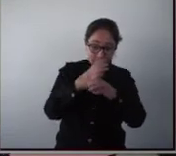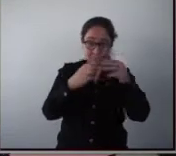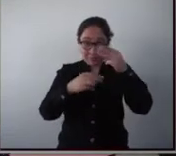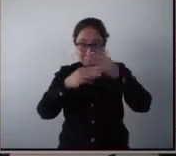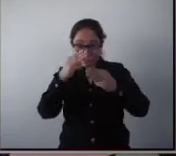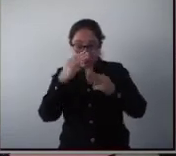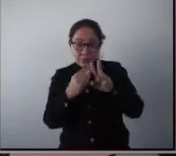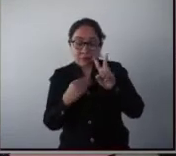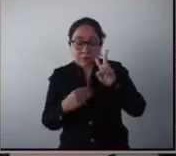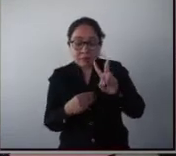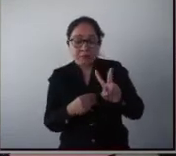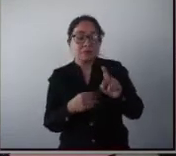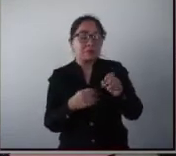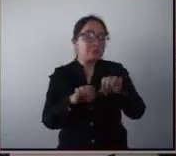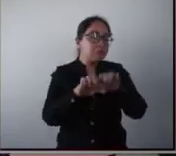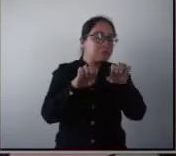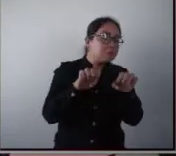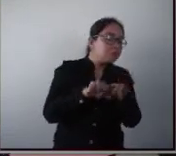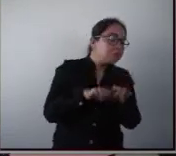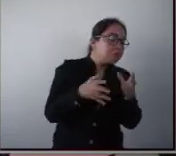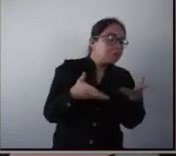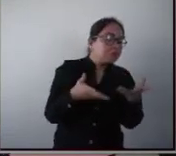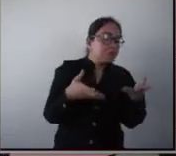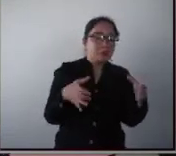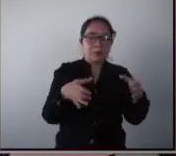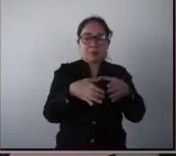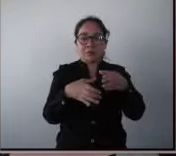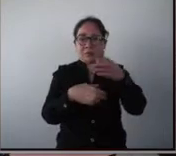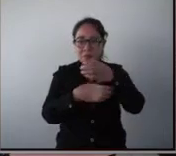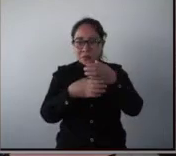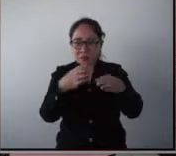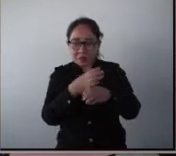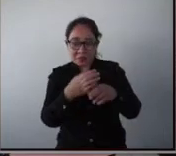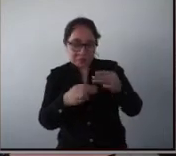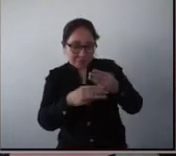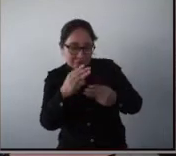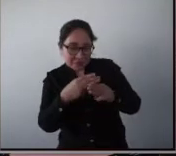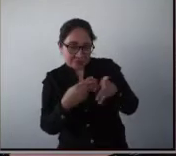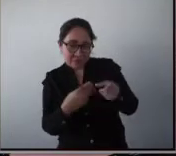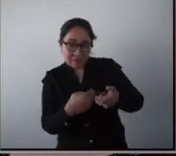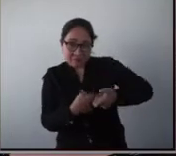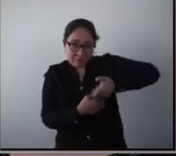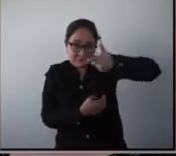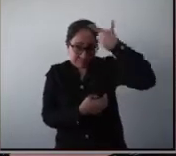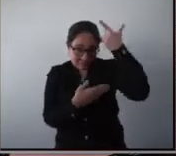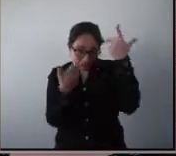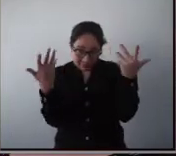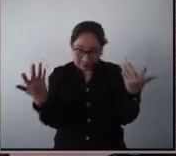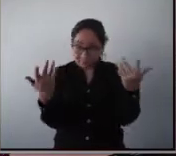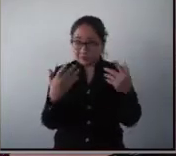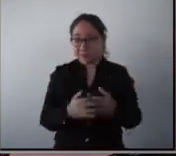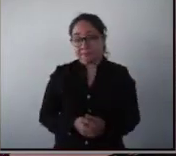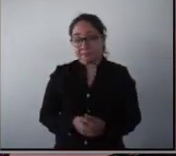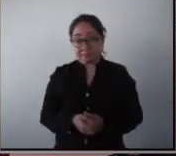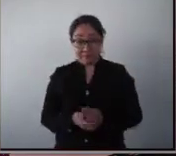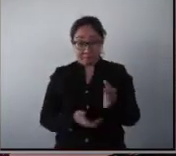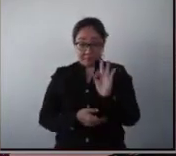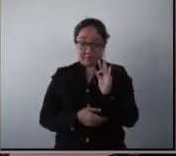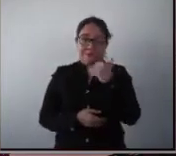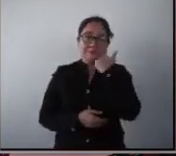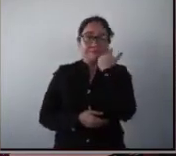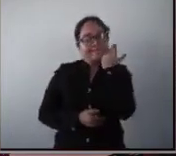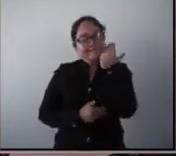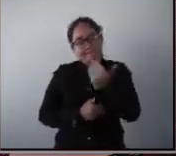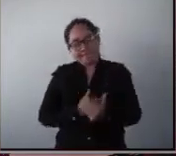vemos los equipos que utilizamos pues bueno, son equipos que son verdaderamente costosos. y si nosotros queremos ir avanzando